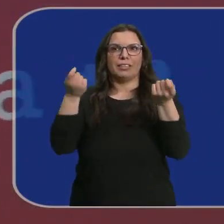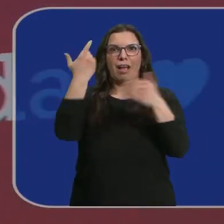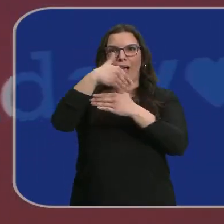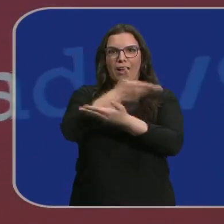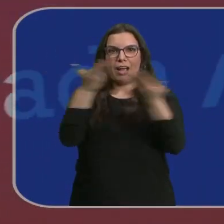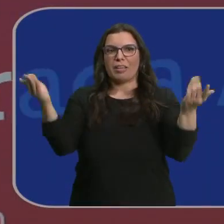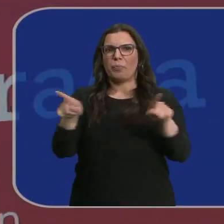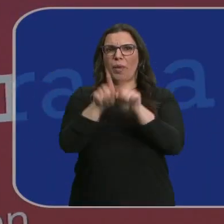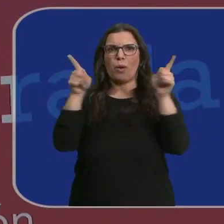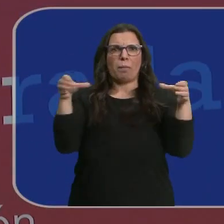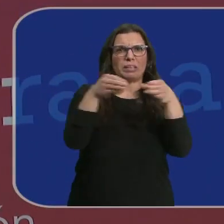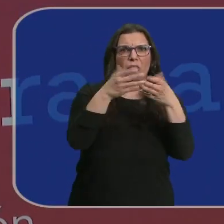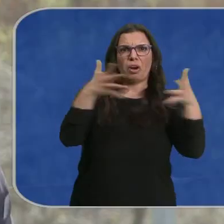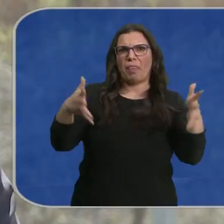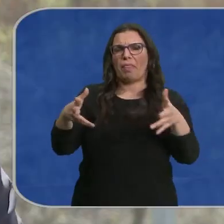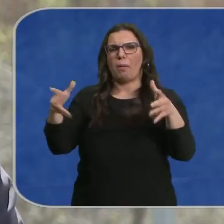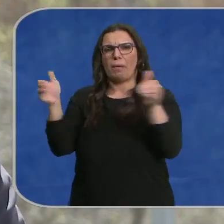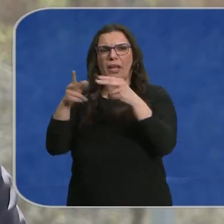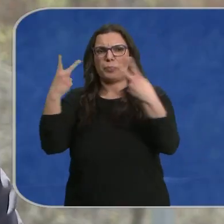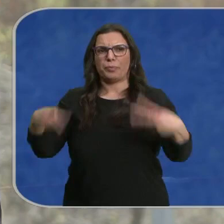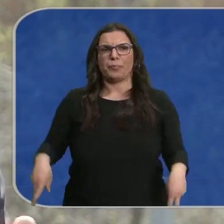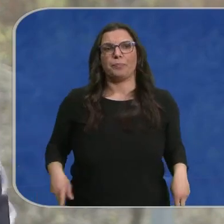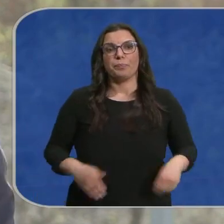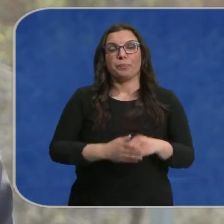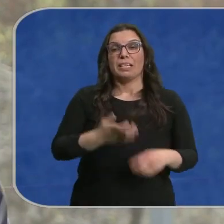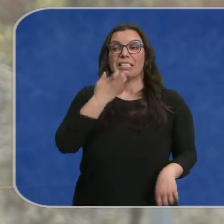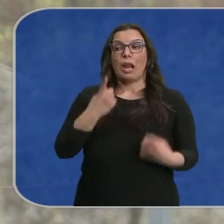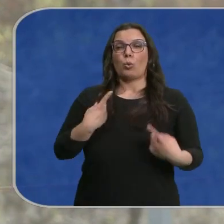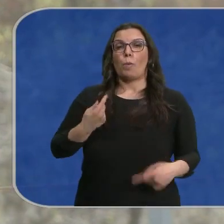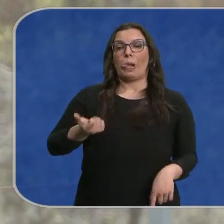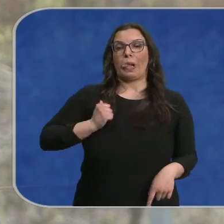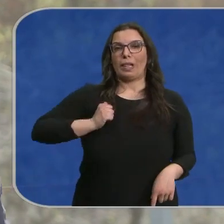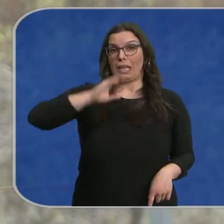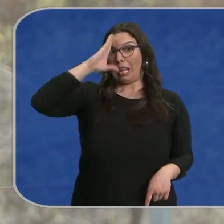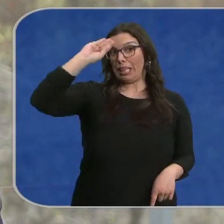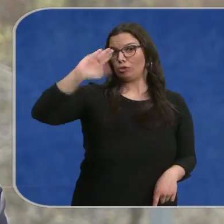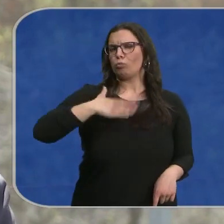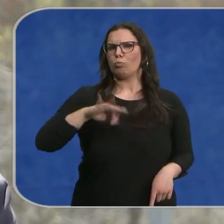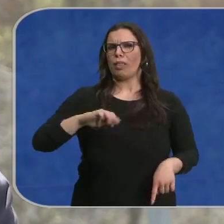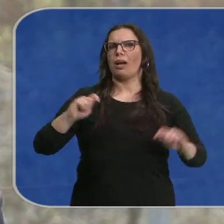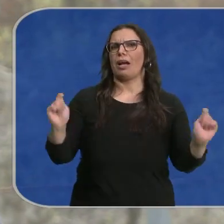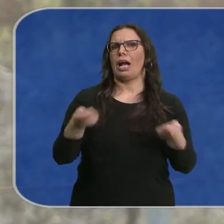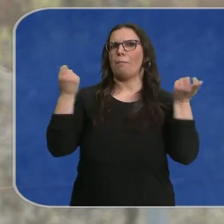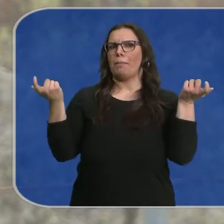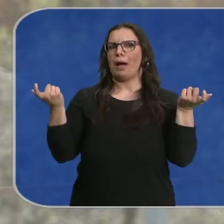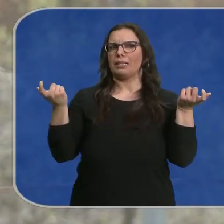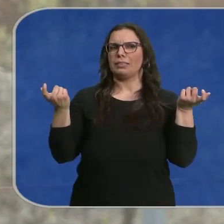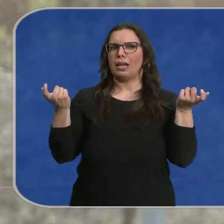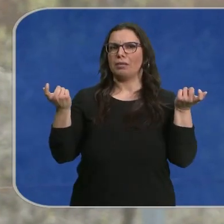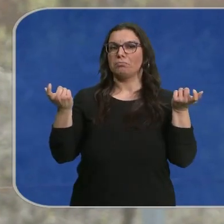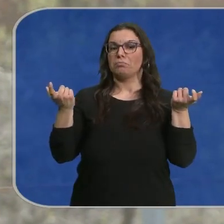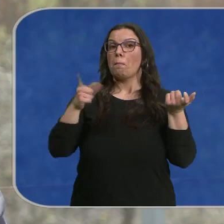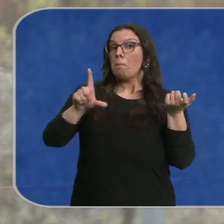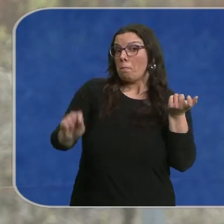distingue entre partidos grandes o pequeños. Si ellos andan un poco más listos de algún modo, pueden tener una campaña de menor